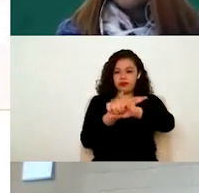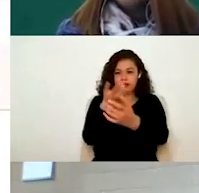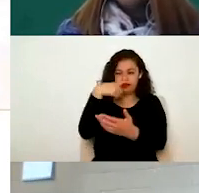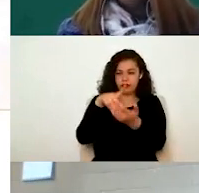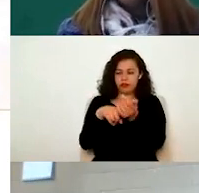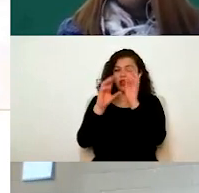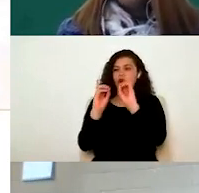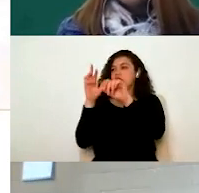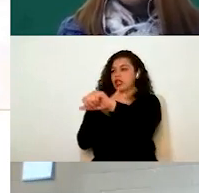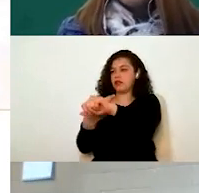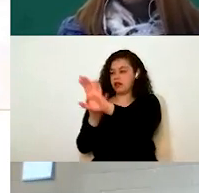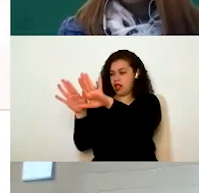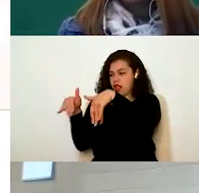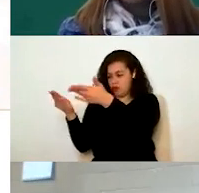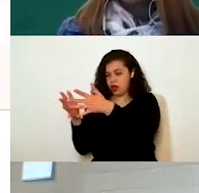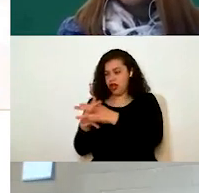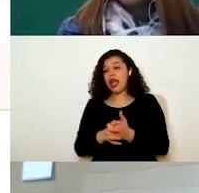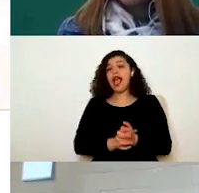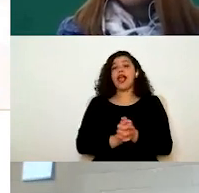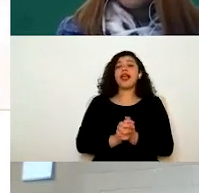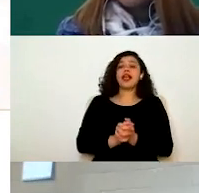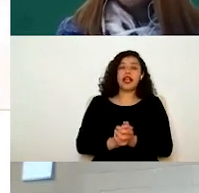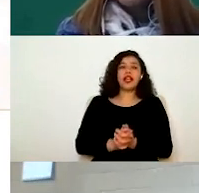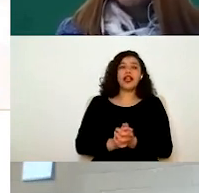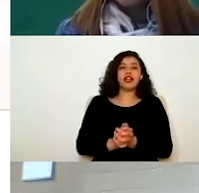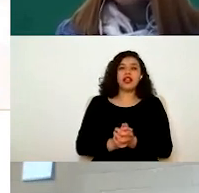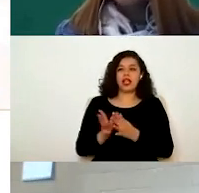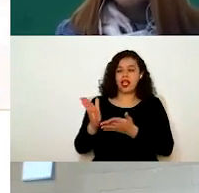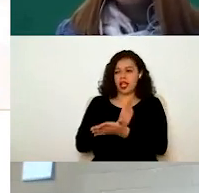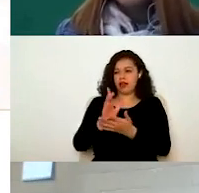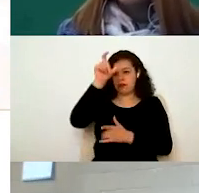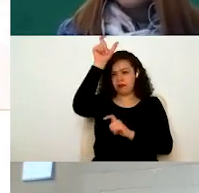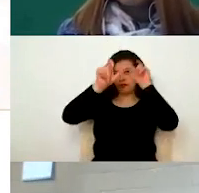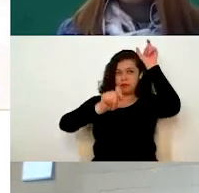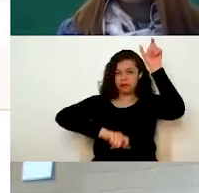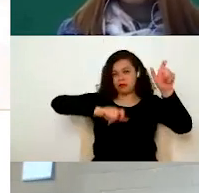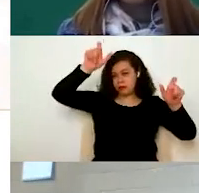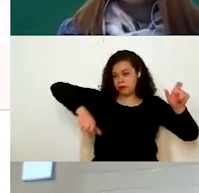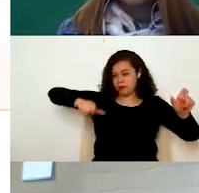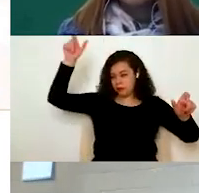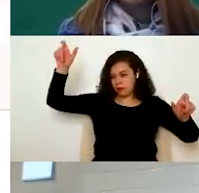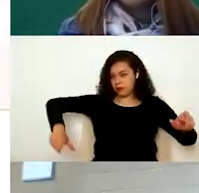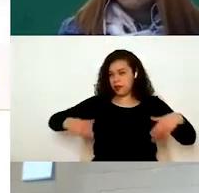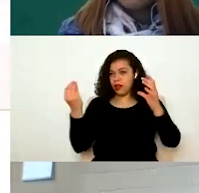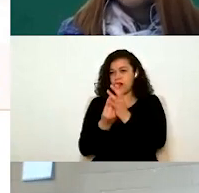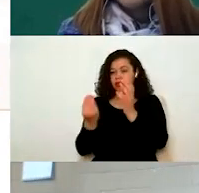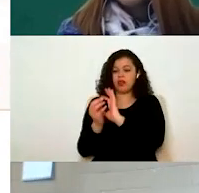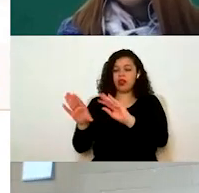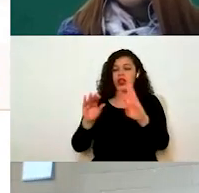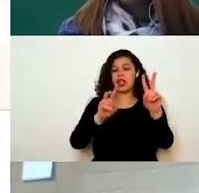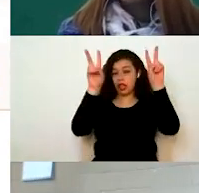externo. Y aparte, les ponemos aquí una columna de si la Junta da capacitación en ese tema.